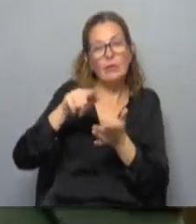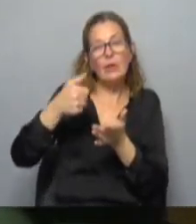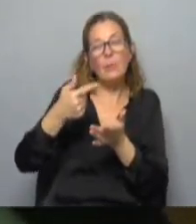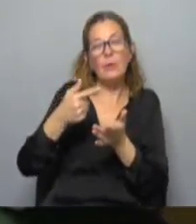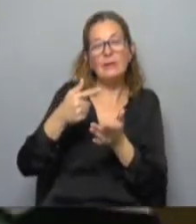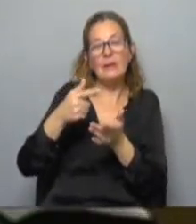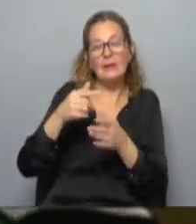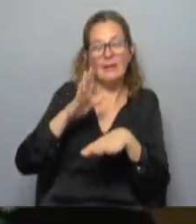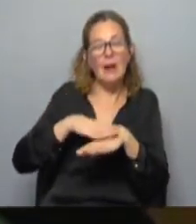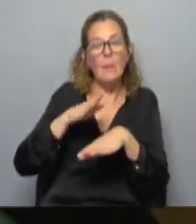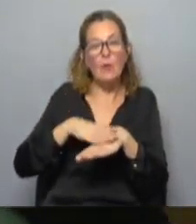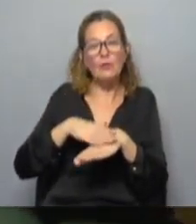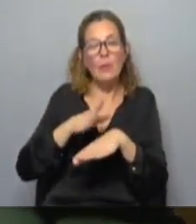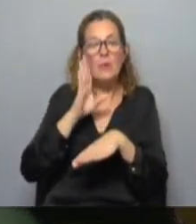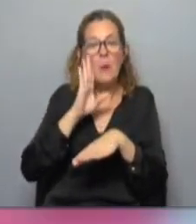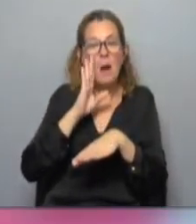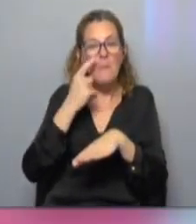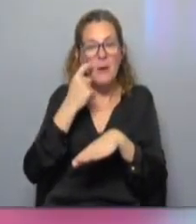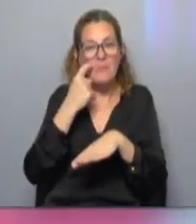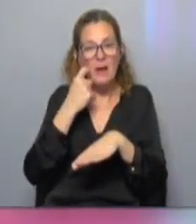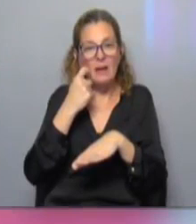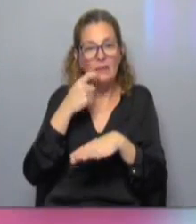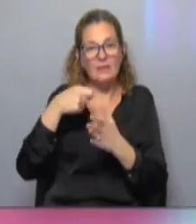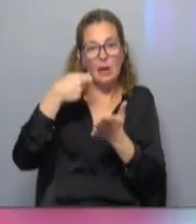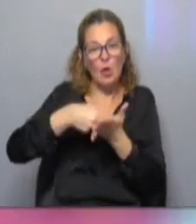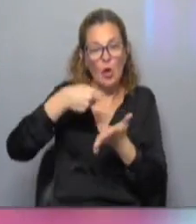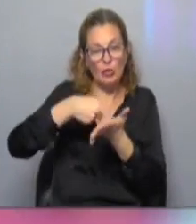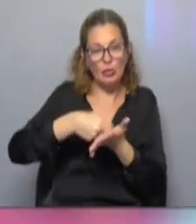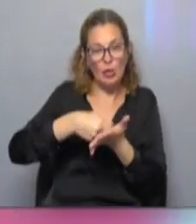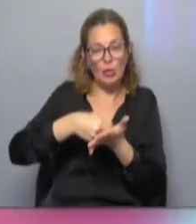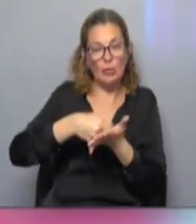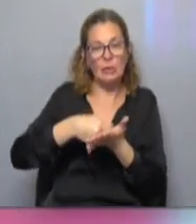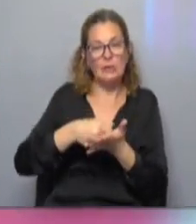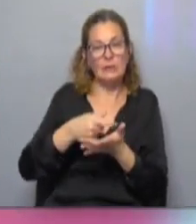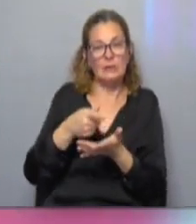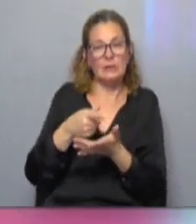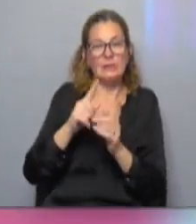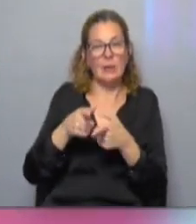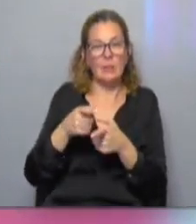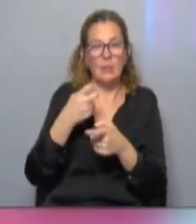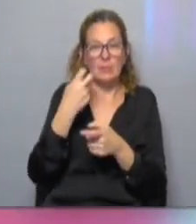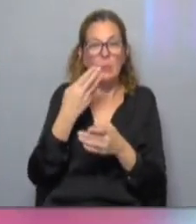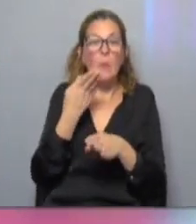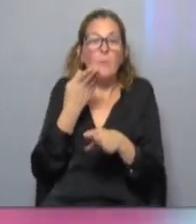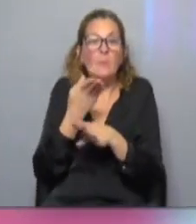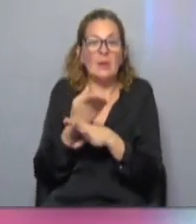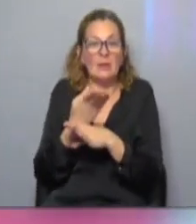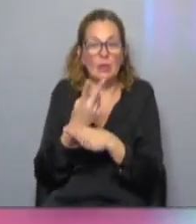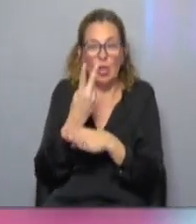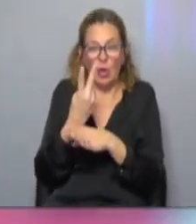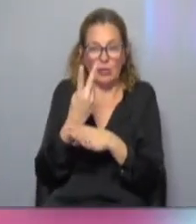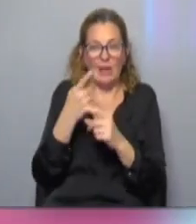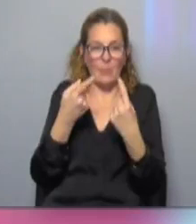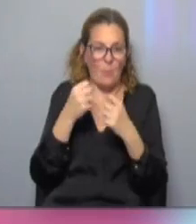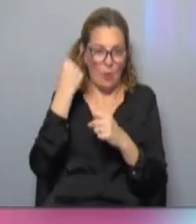se tienen que hacer cargo los padres del costo del mantenimiento de los embriones también estamos pidiendo dos cosas muy